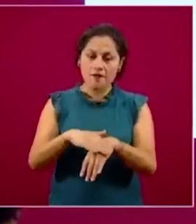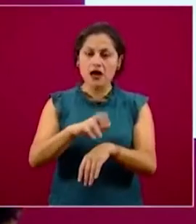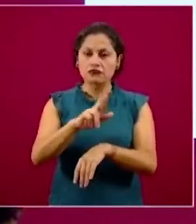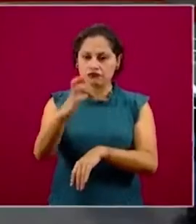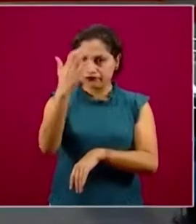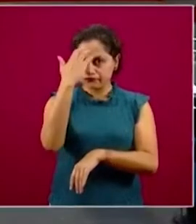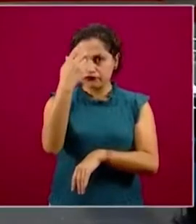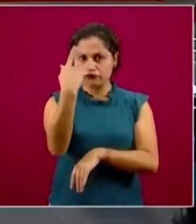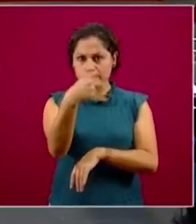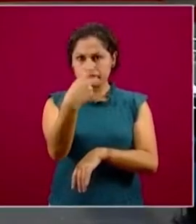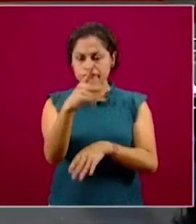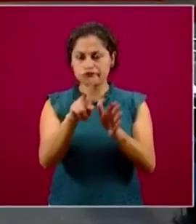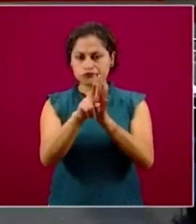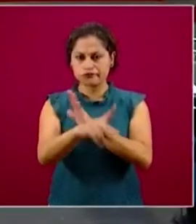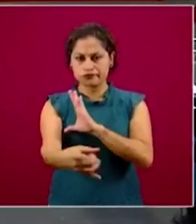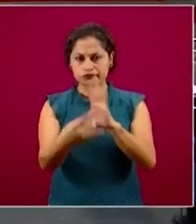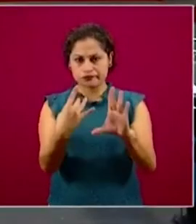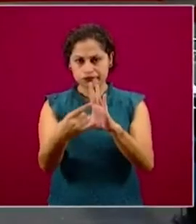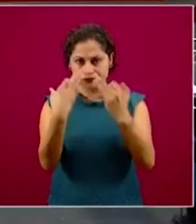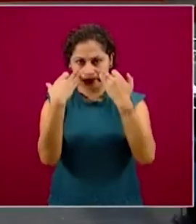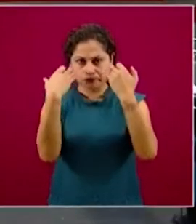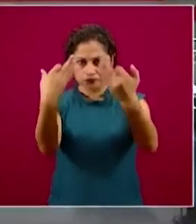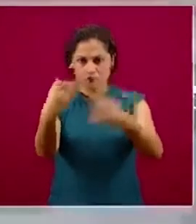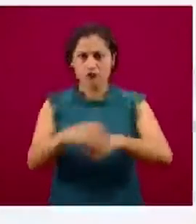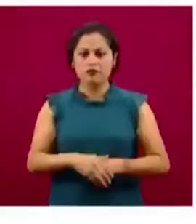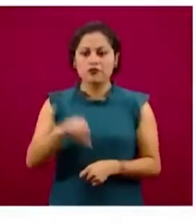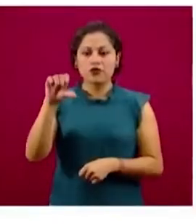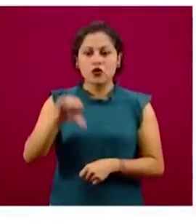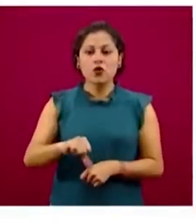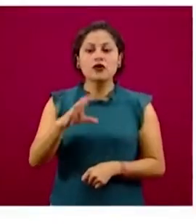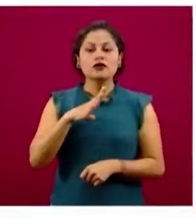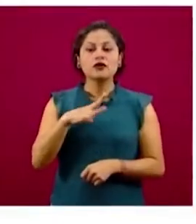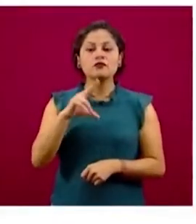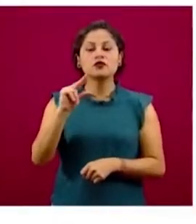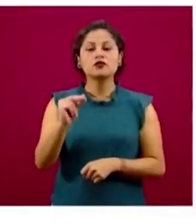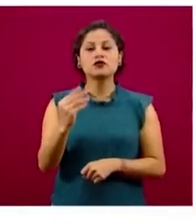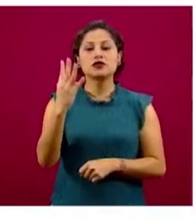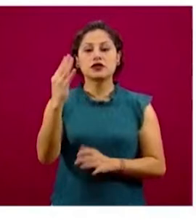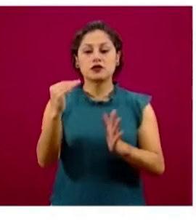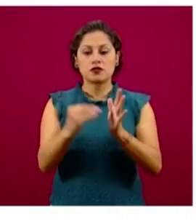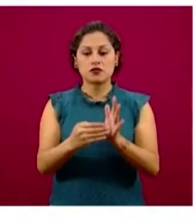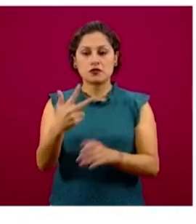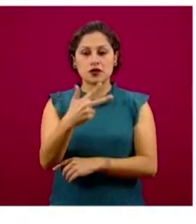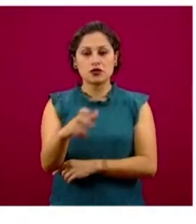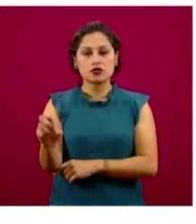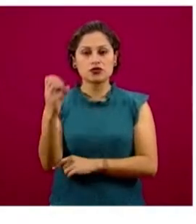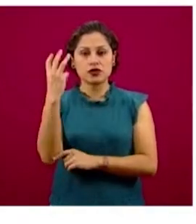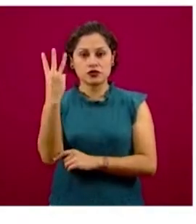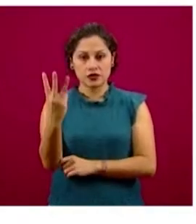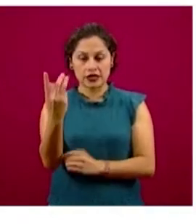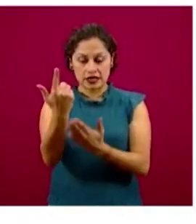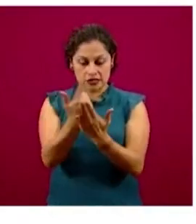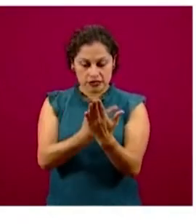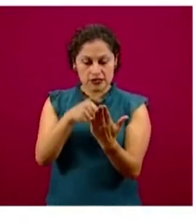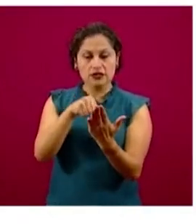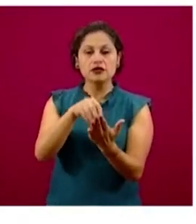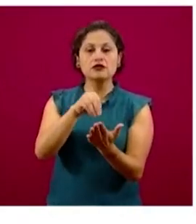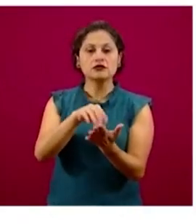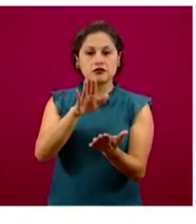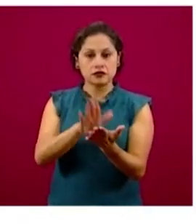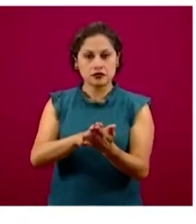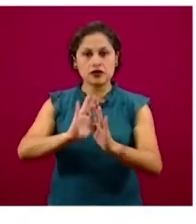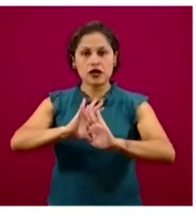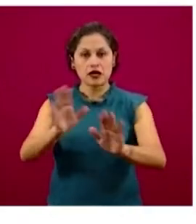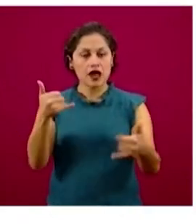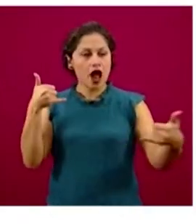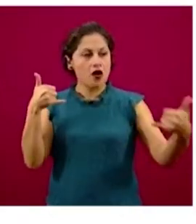Al día de hoy tenemos 84 mil 803 registros que ya están validados, que ya